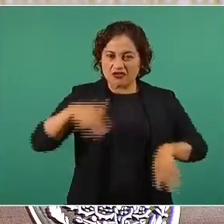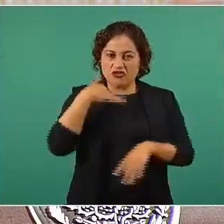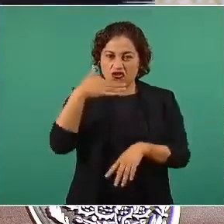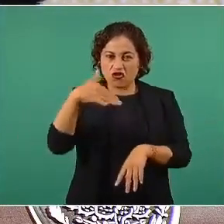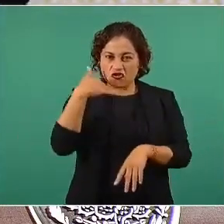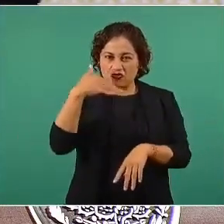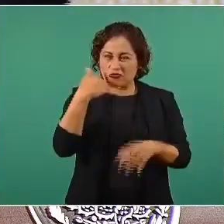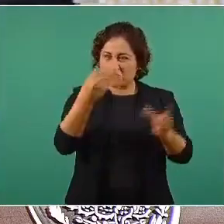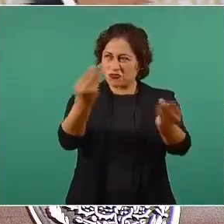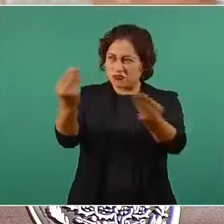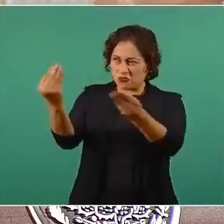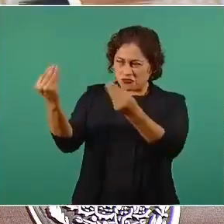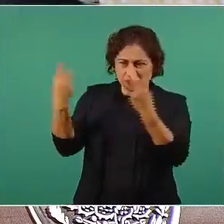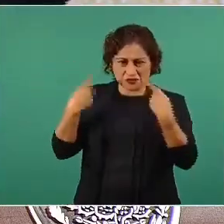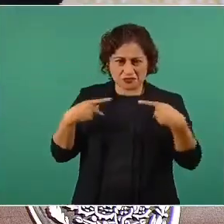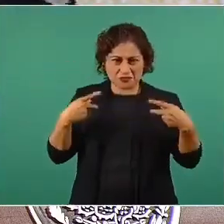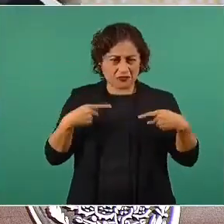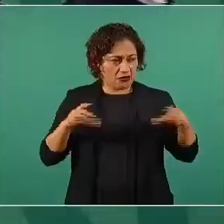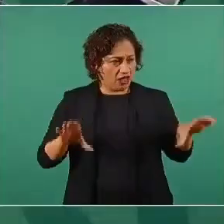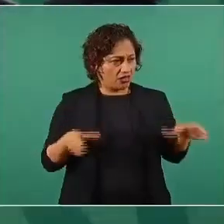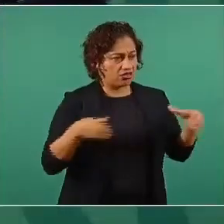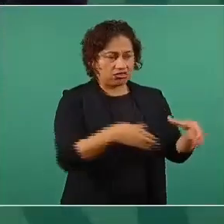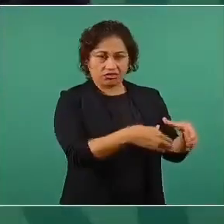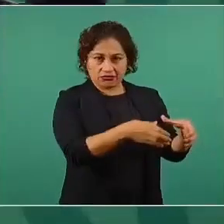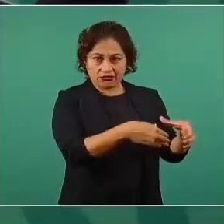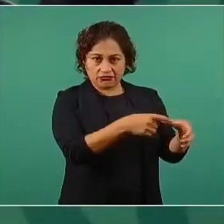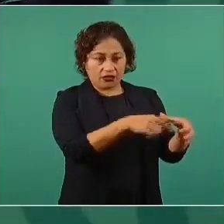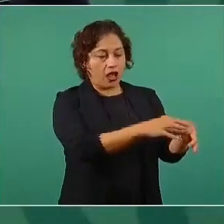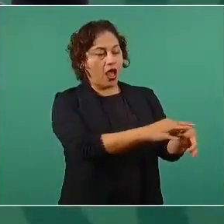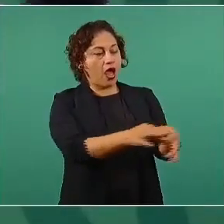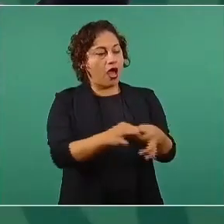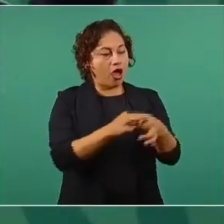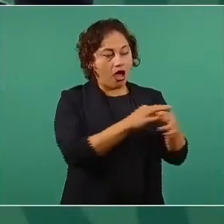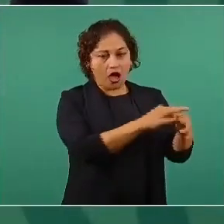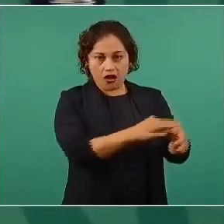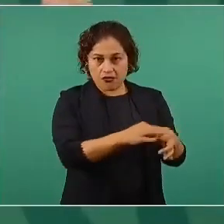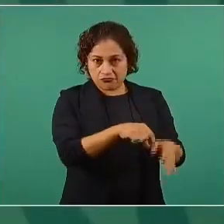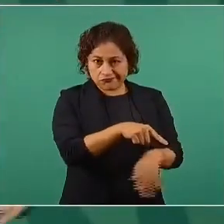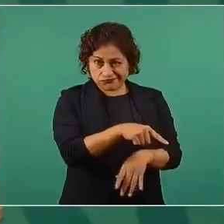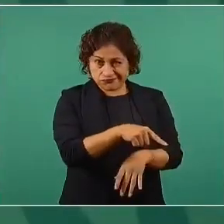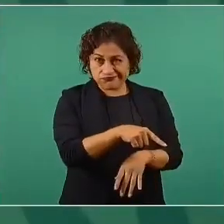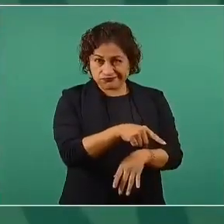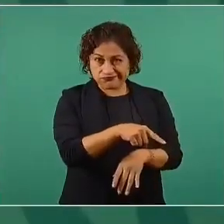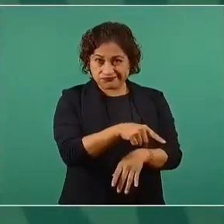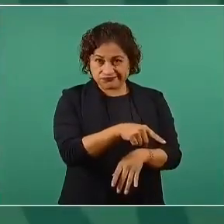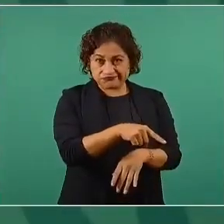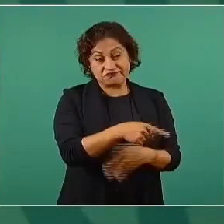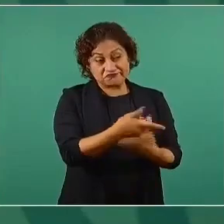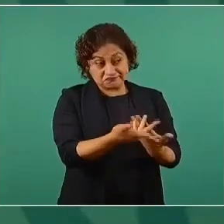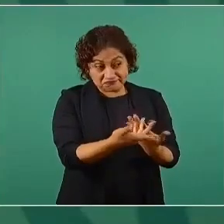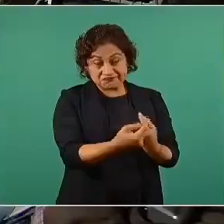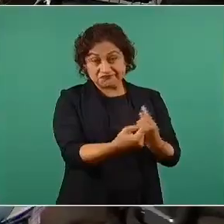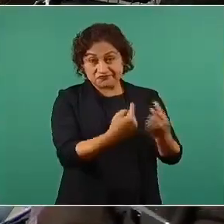Todos. Una gran alianza opositora,